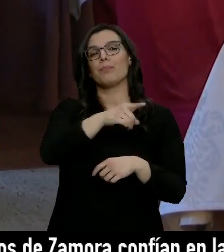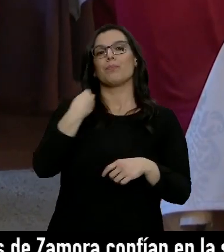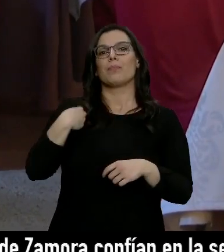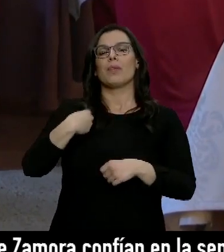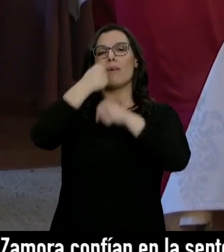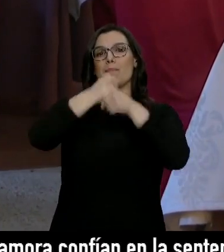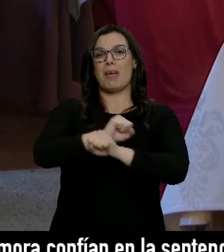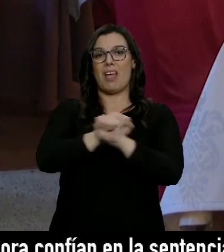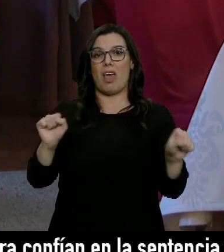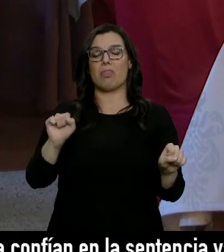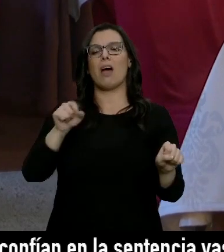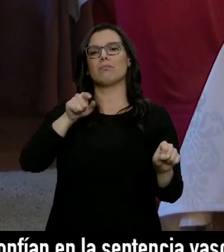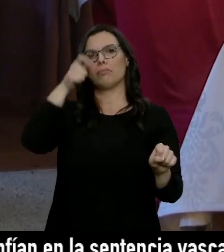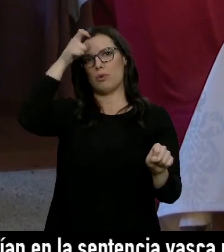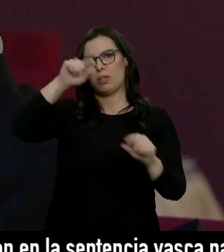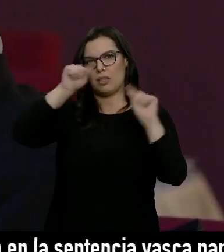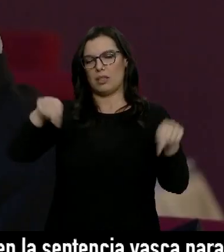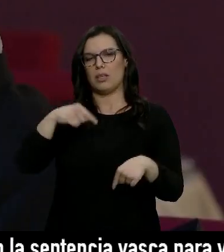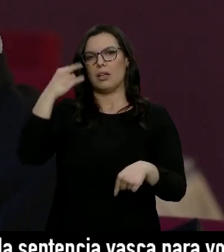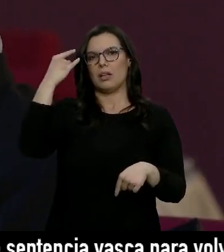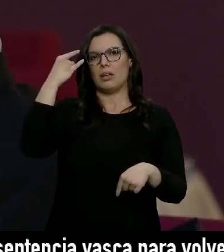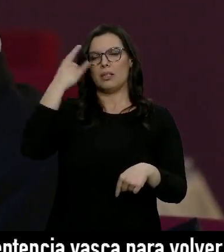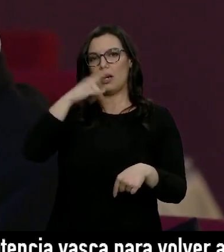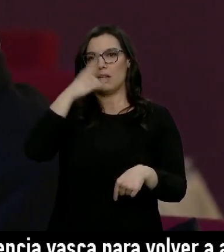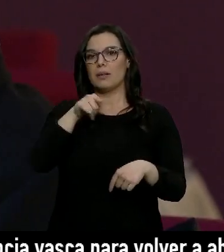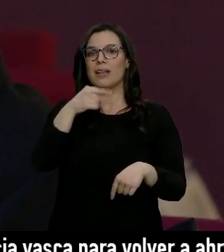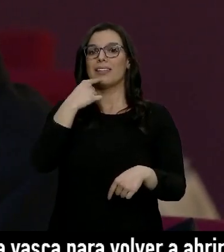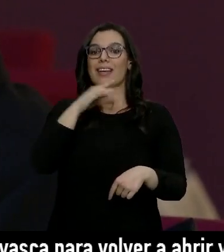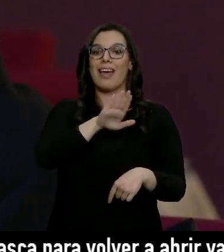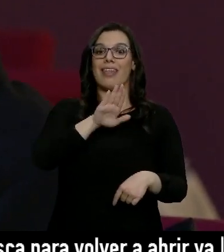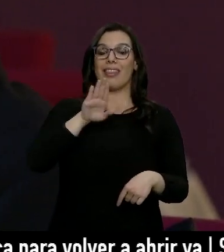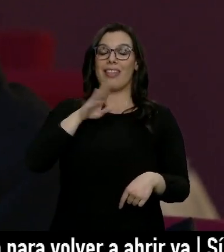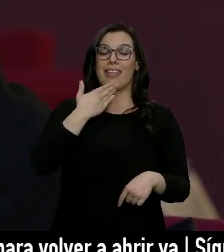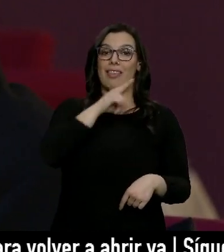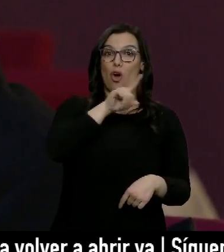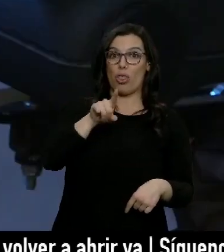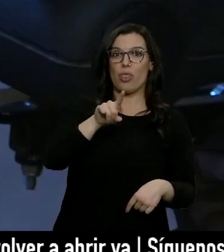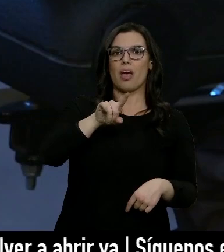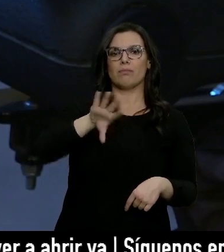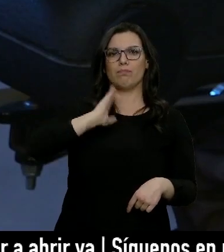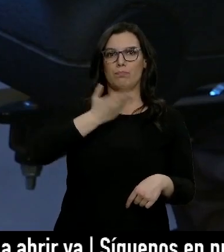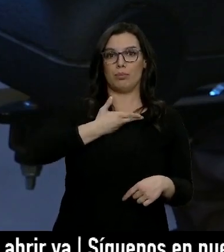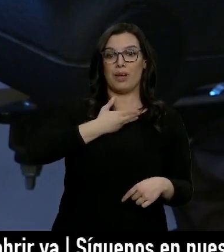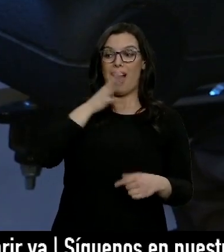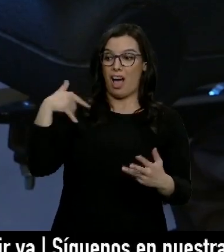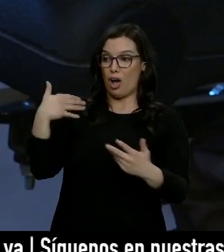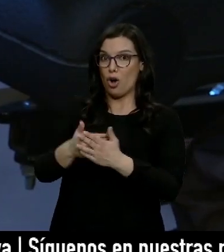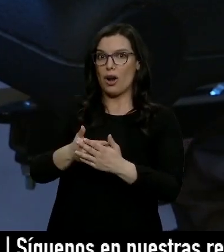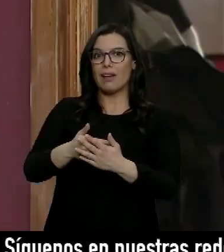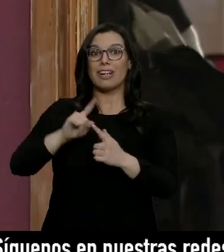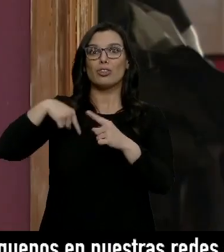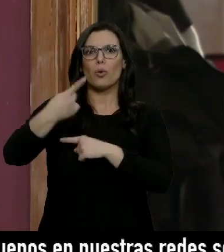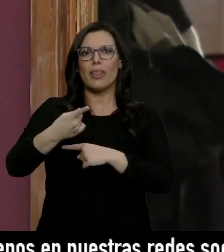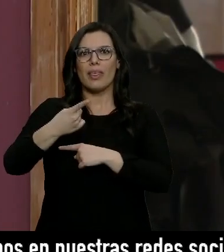Bracamonte, en Salamanca. Se envenenó cuando tenía 11 años. 40 años después, los médicos siguen sin saber cómo tratar sus